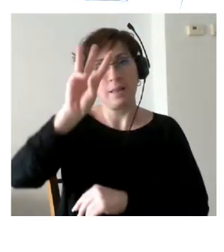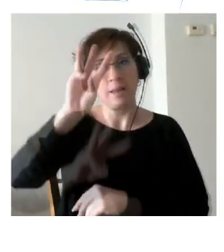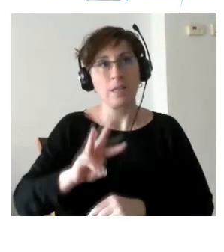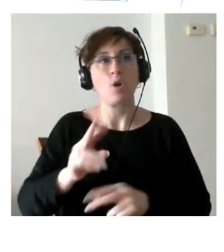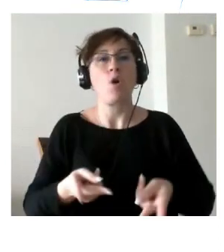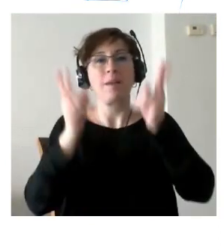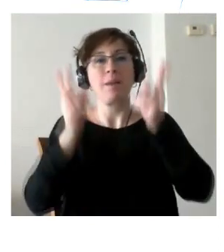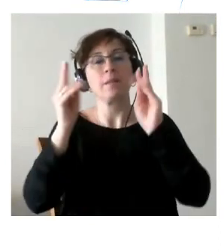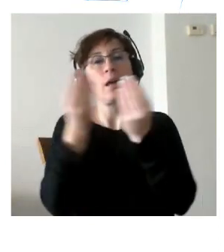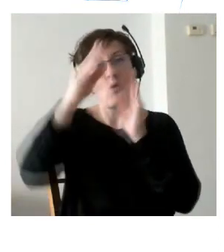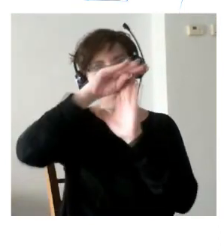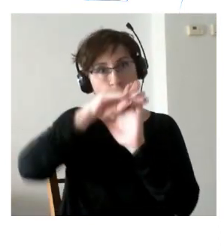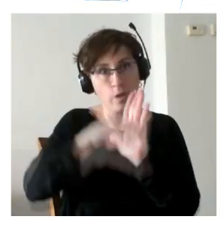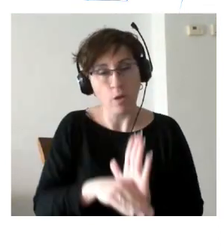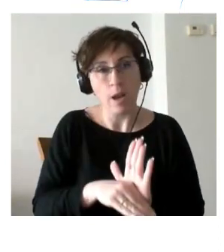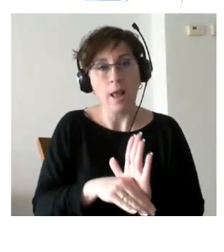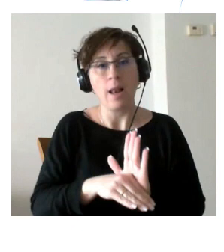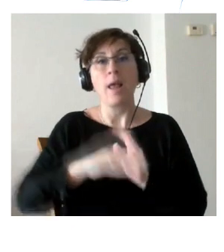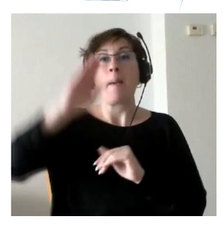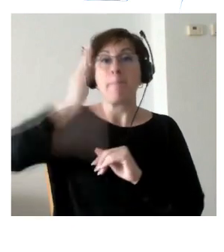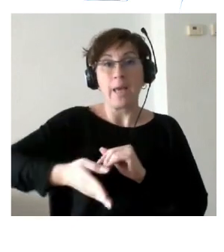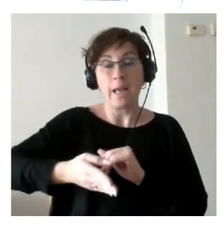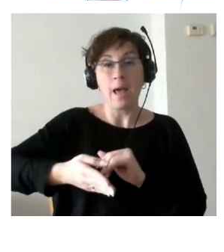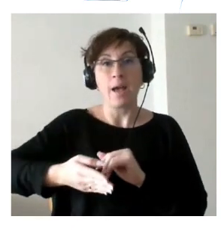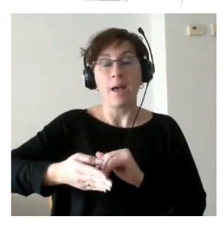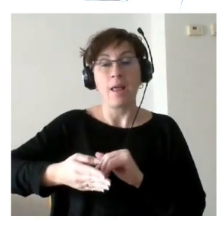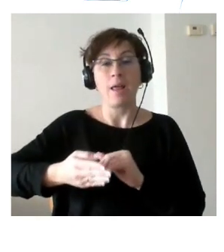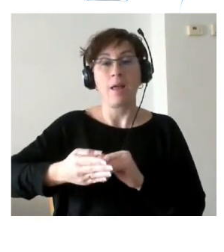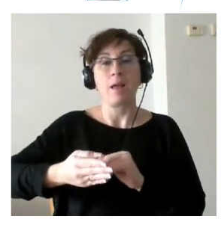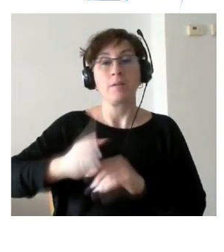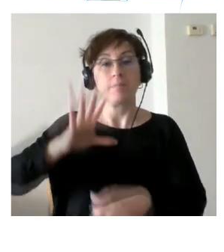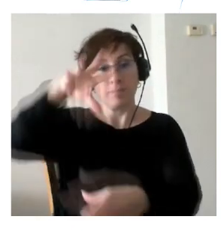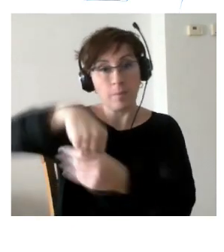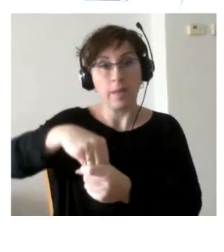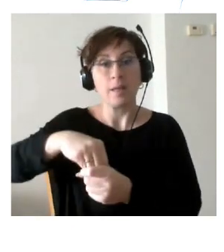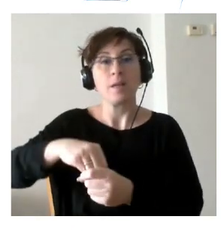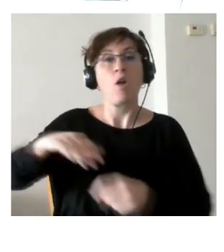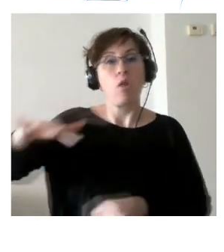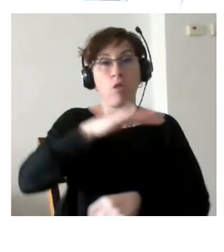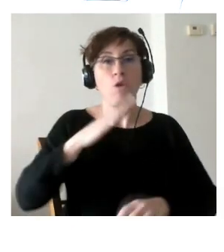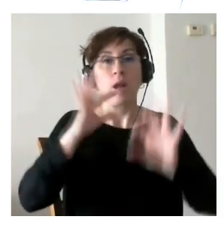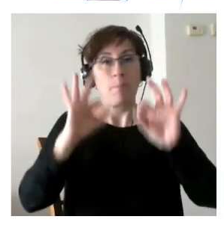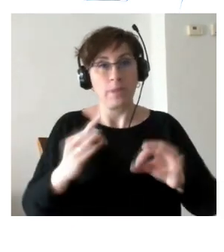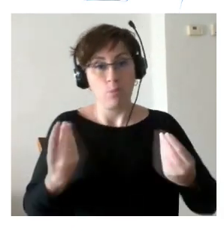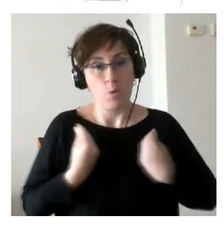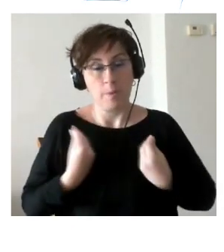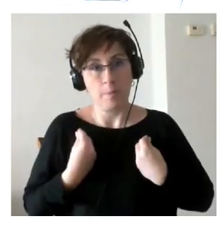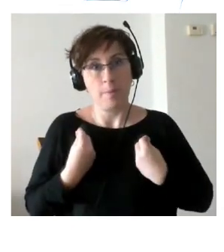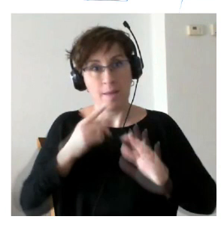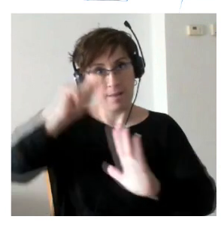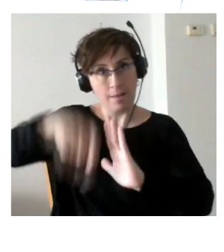que estuvieran cumpliendo la pena en el sitio donde luego iban a vivir para trabajar con la comunidad y favorecer esa